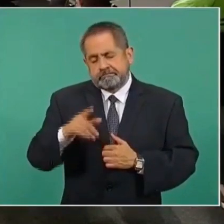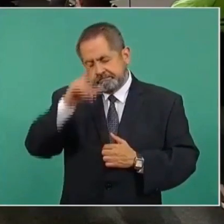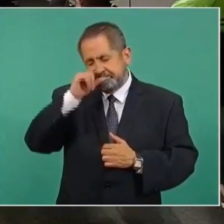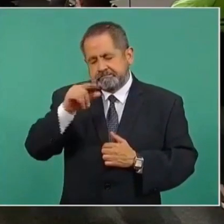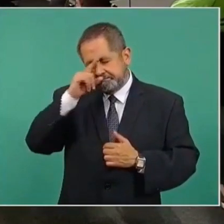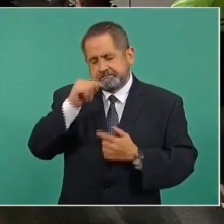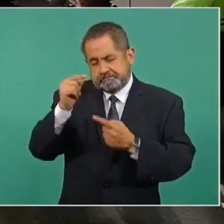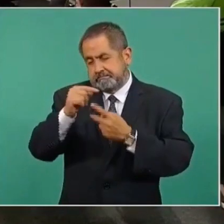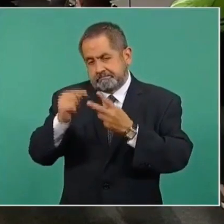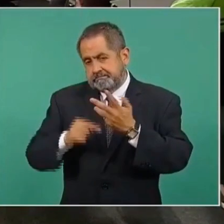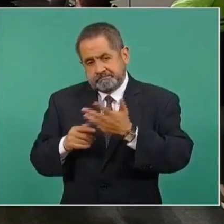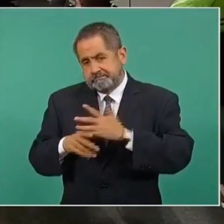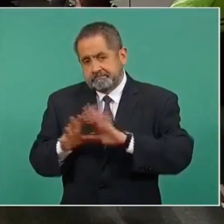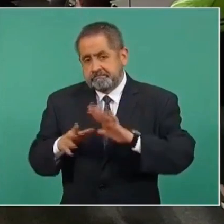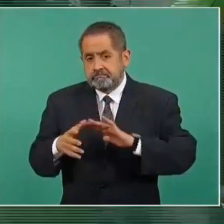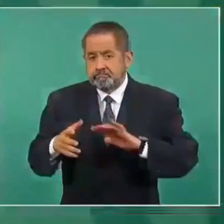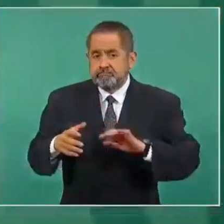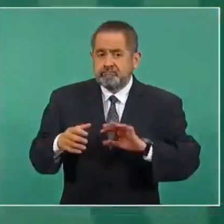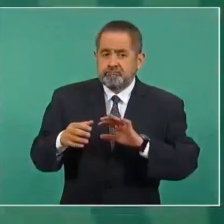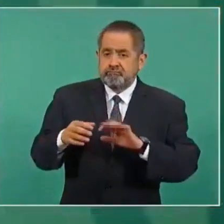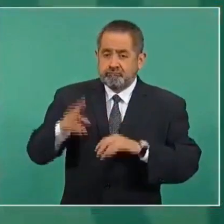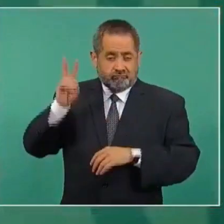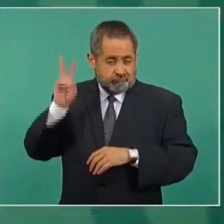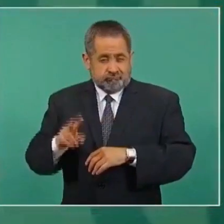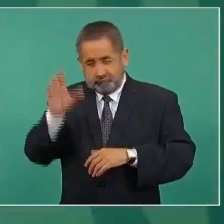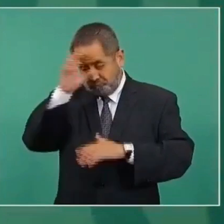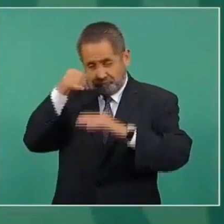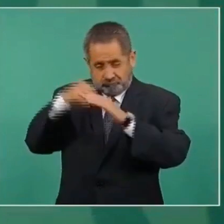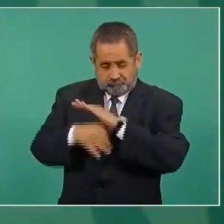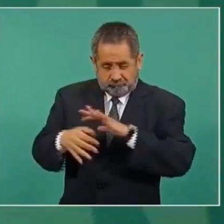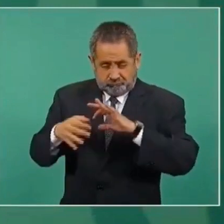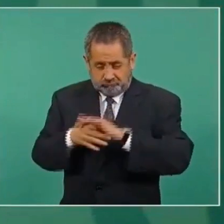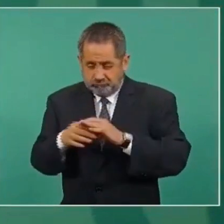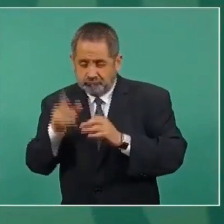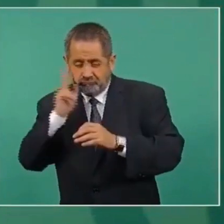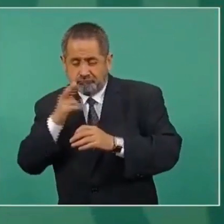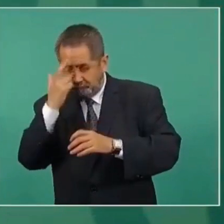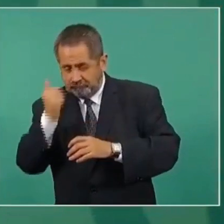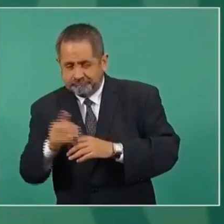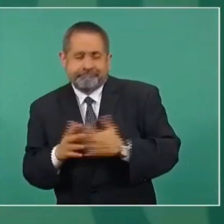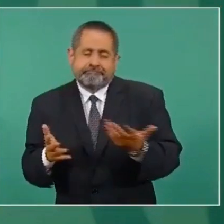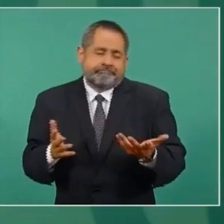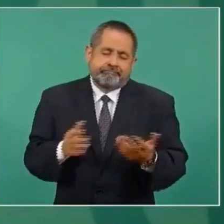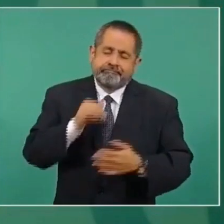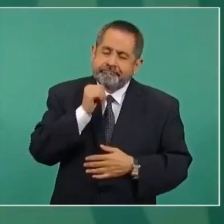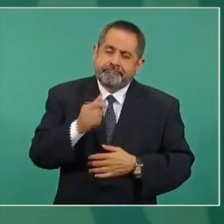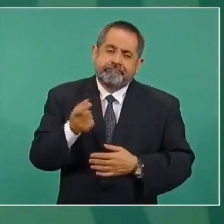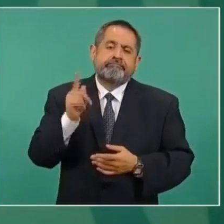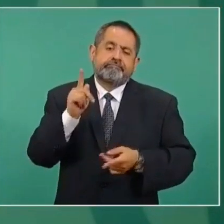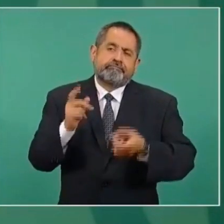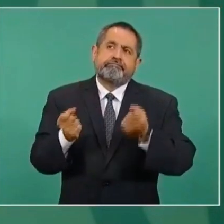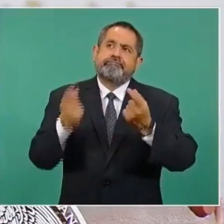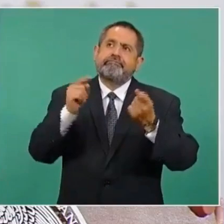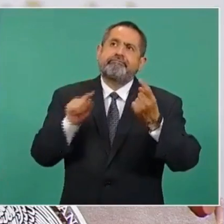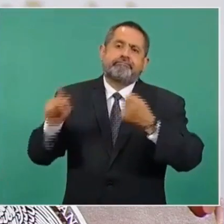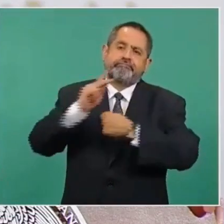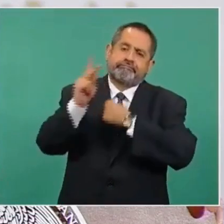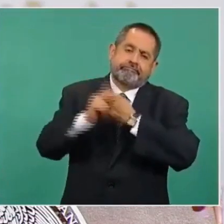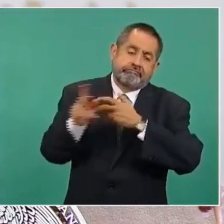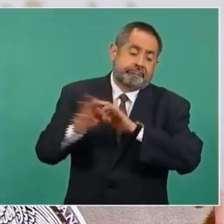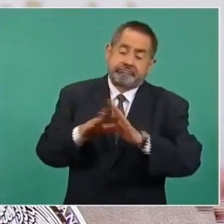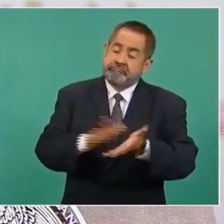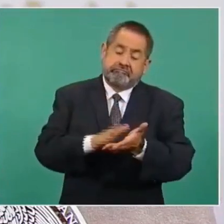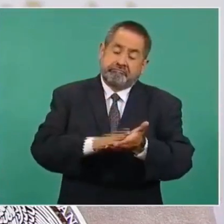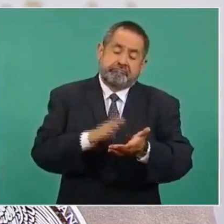en términos de la solidez científica de una medida de esta naturaleza, pero algunas naciones han establecido este tipo de